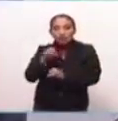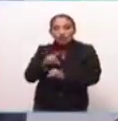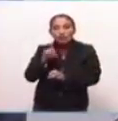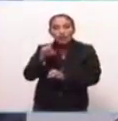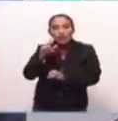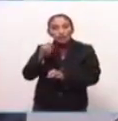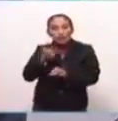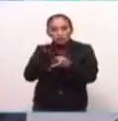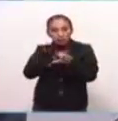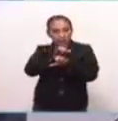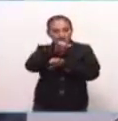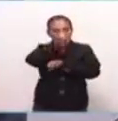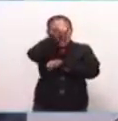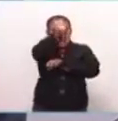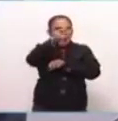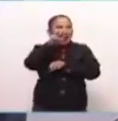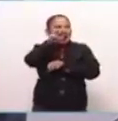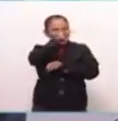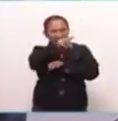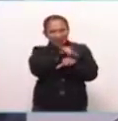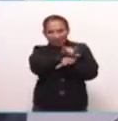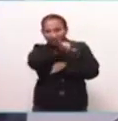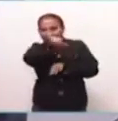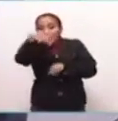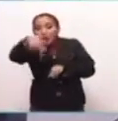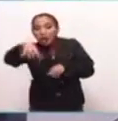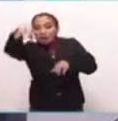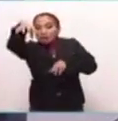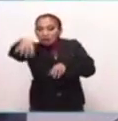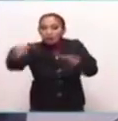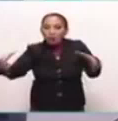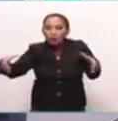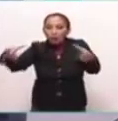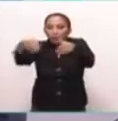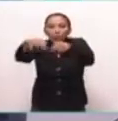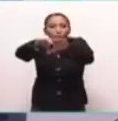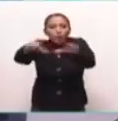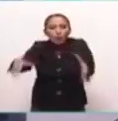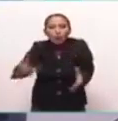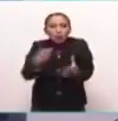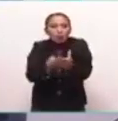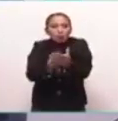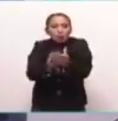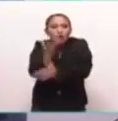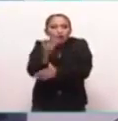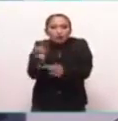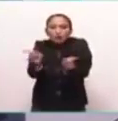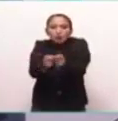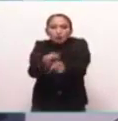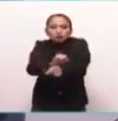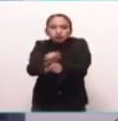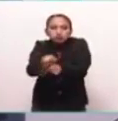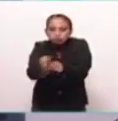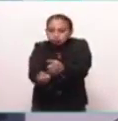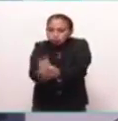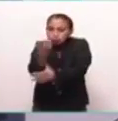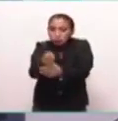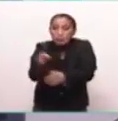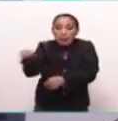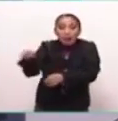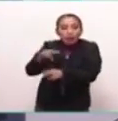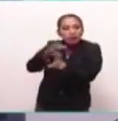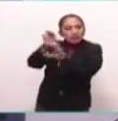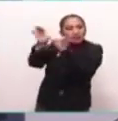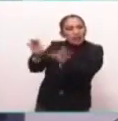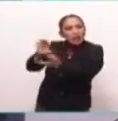salen los aviones en este aeropuerto de la Ciudad de México, son pequeñas manifestaciones volcánicas. Lo que hace especial al Cerro de la